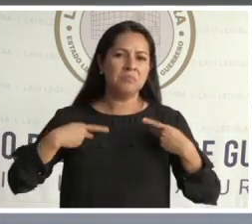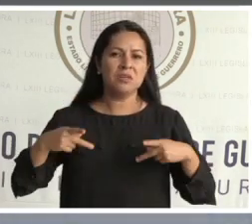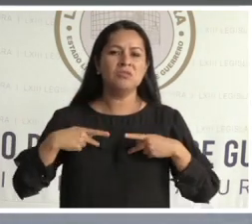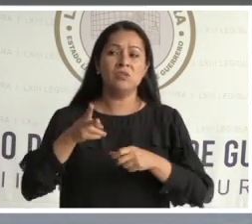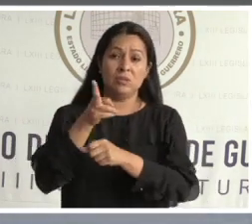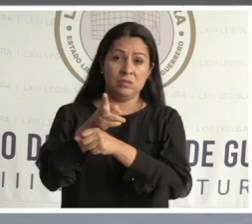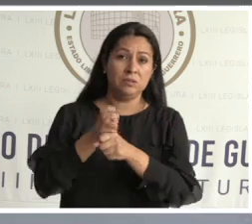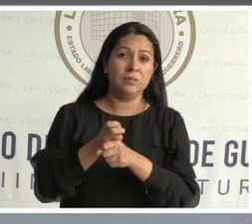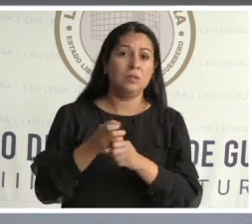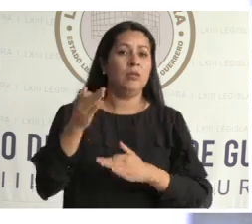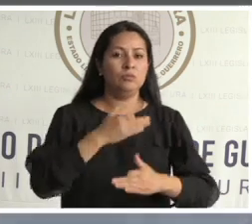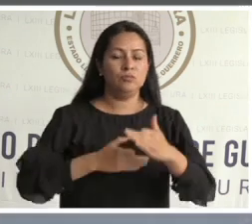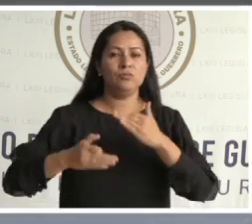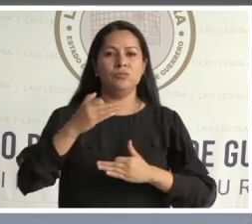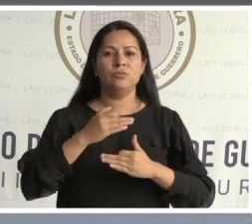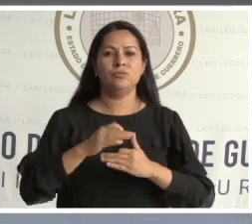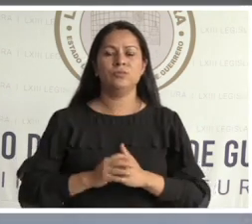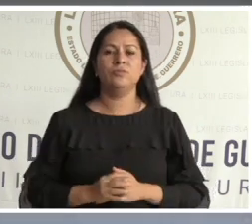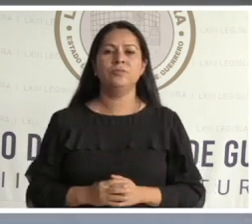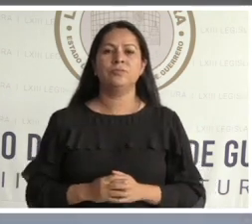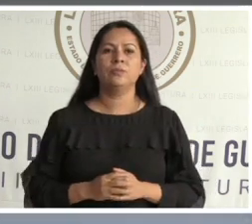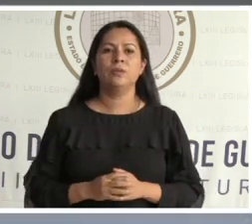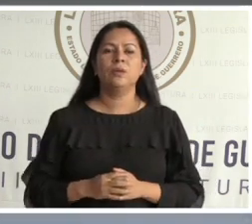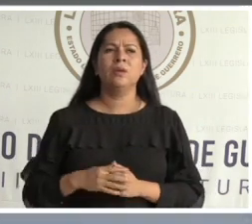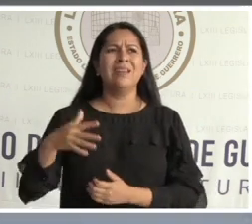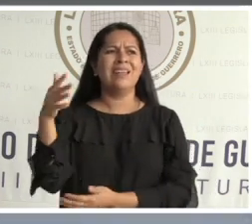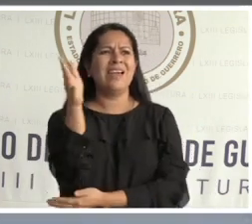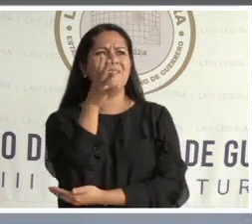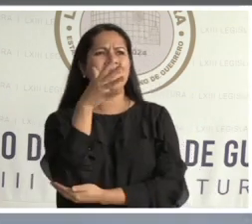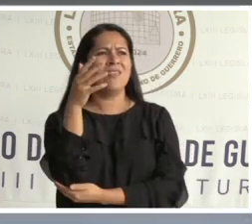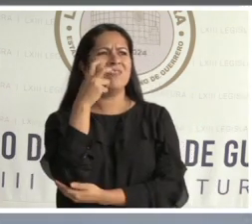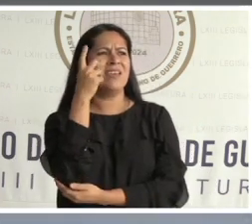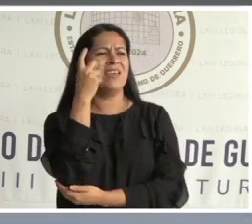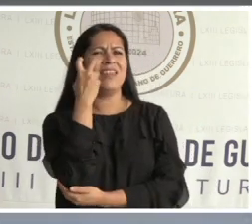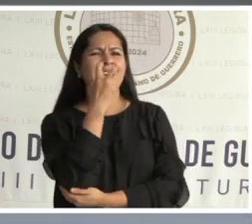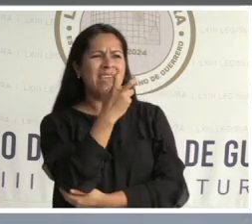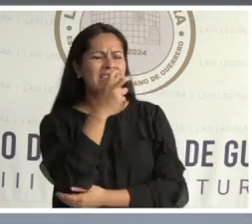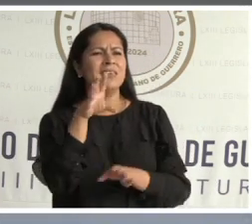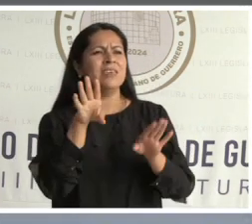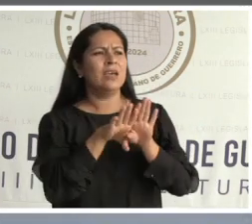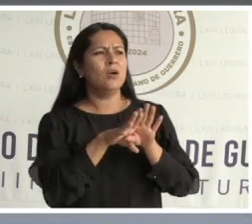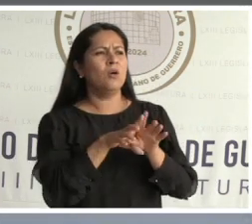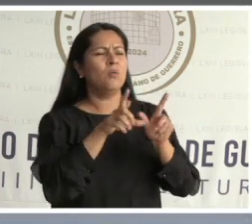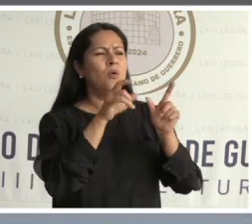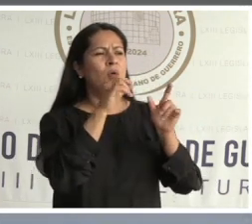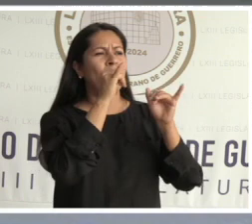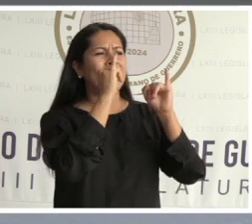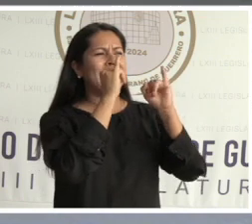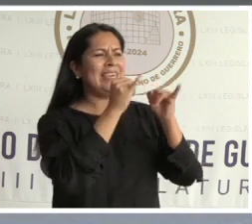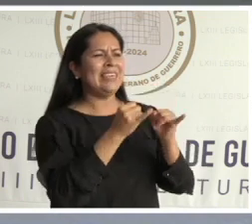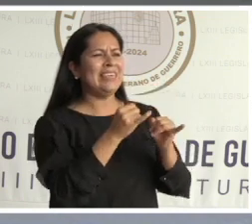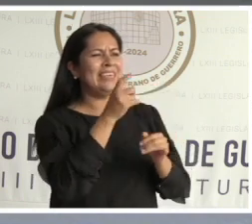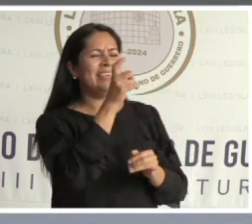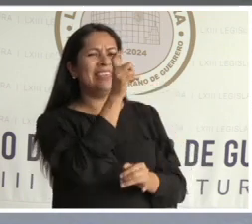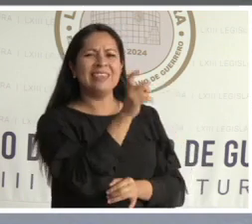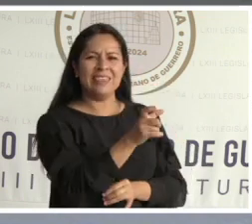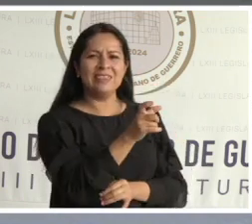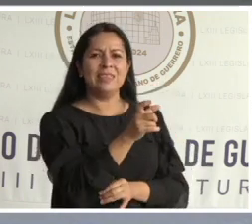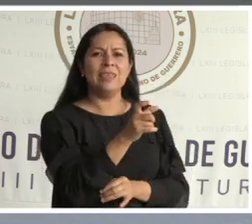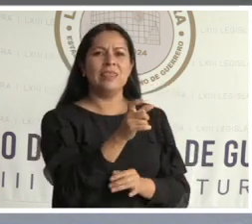invitados todos. Una bandera como símbolo de identidad colectiva es la